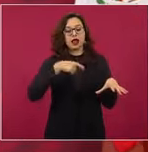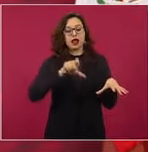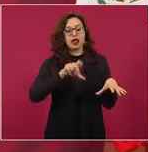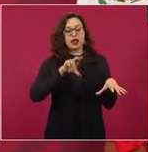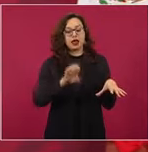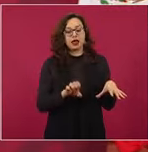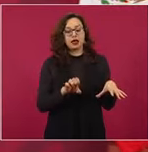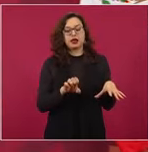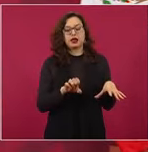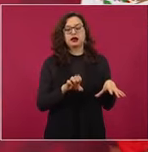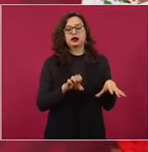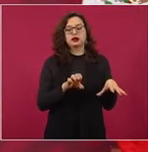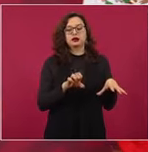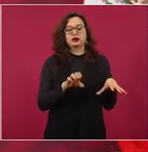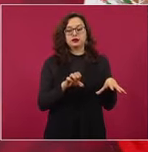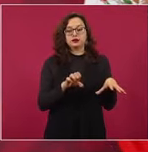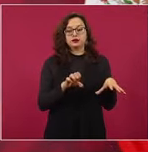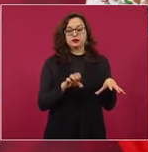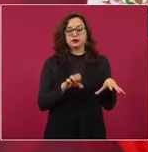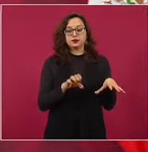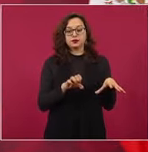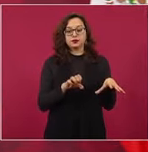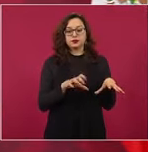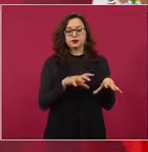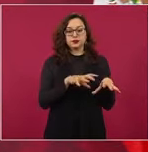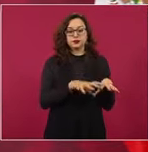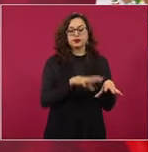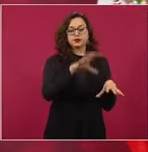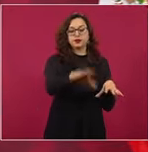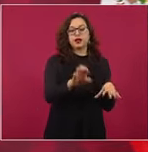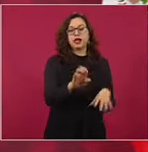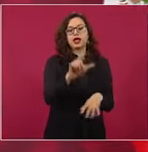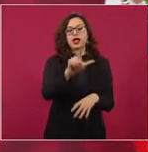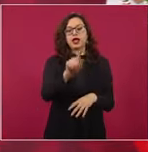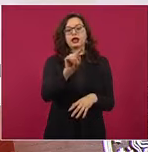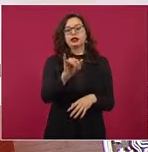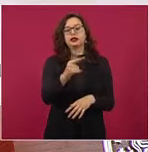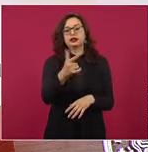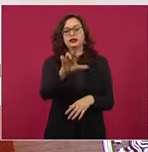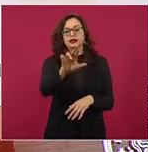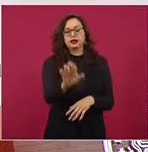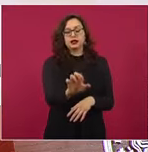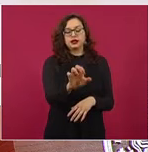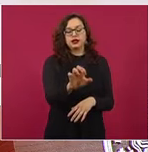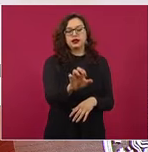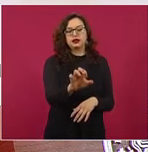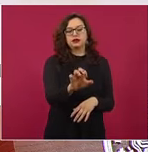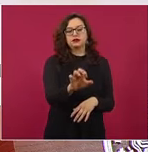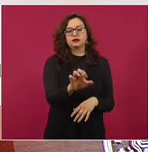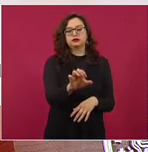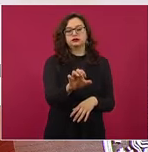El Tigre, en